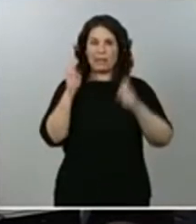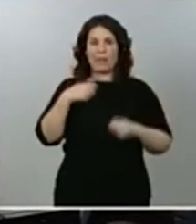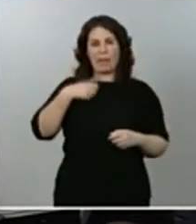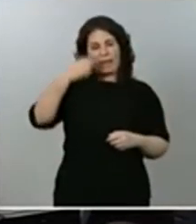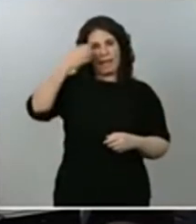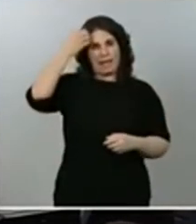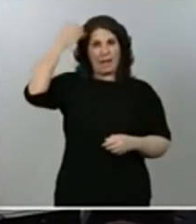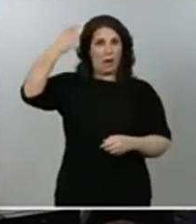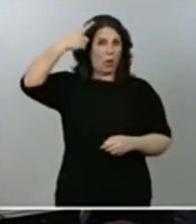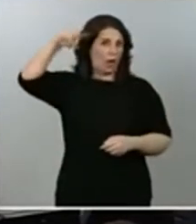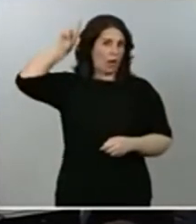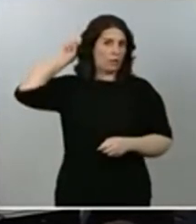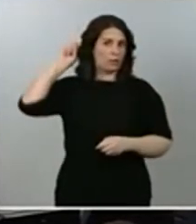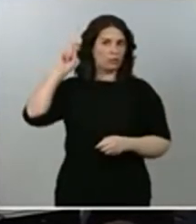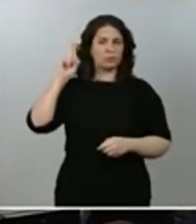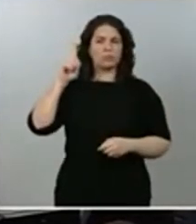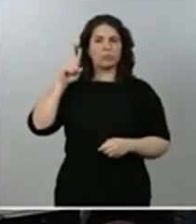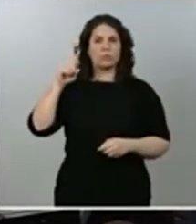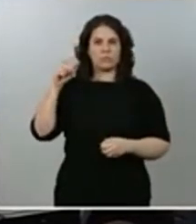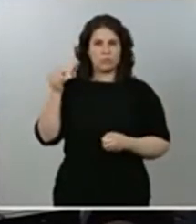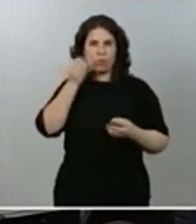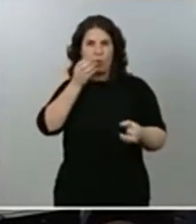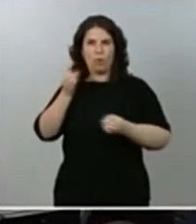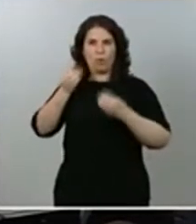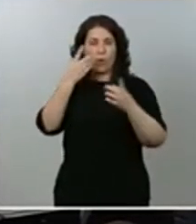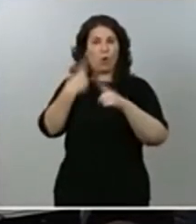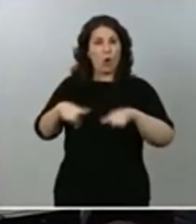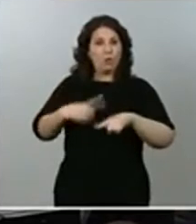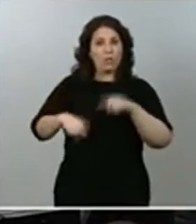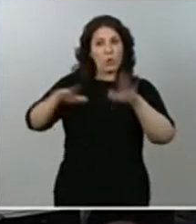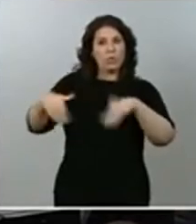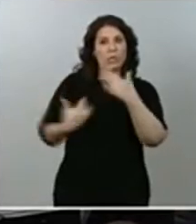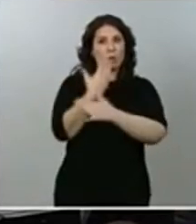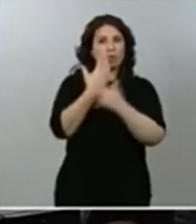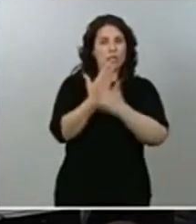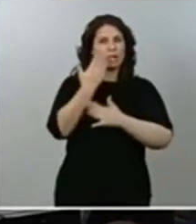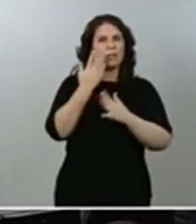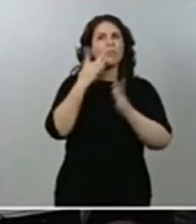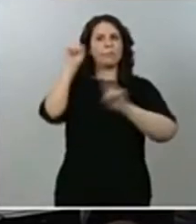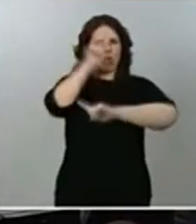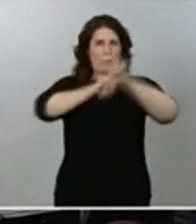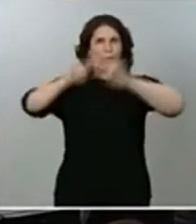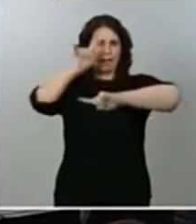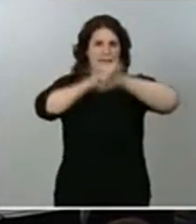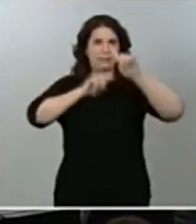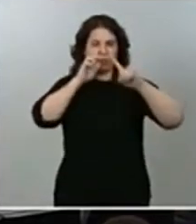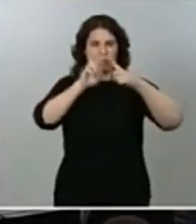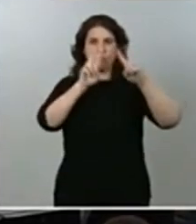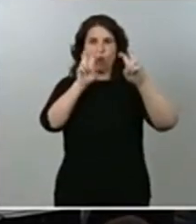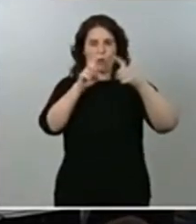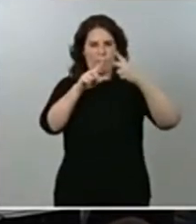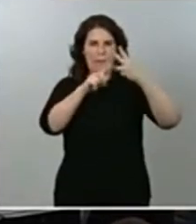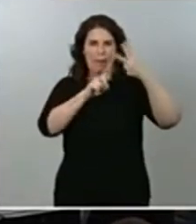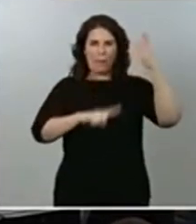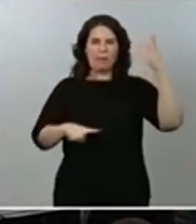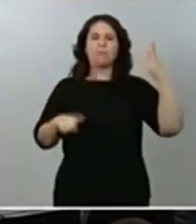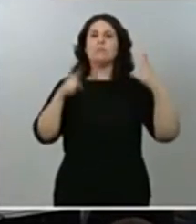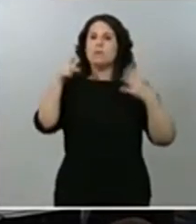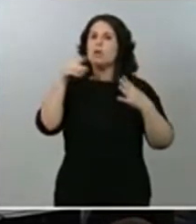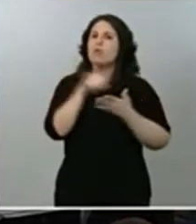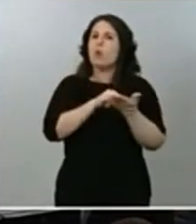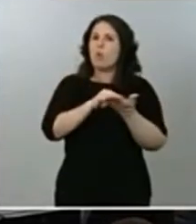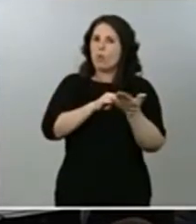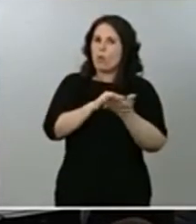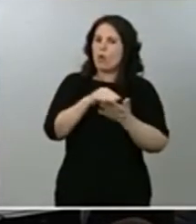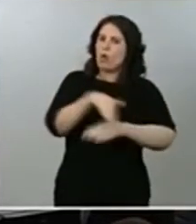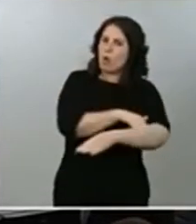calificar de preocupantes en los últimos días y quería preguntarle por la solución que va a dar el gobierno y que está hablando con la Casa Real. Si el gobierno